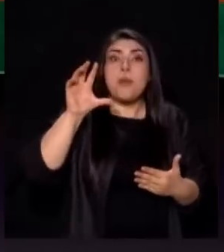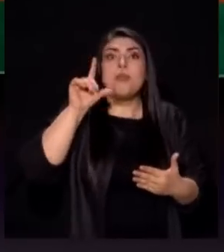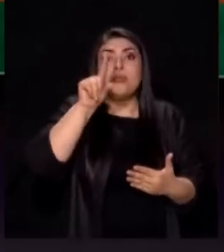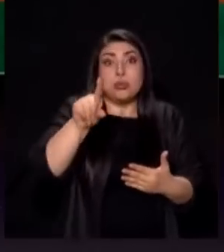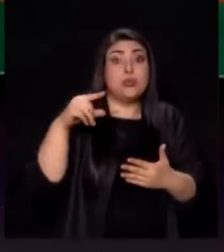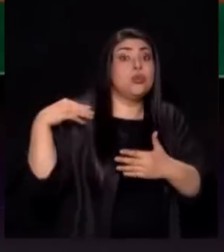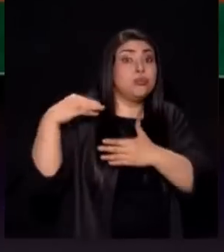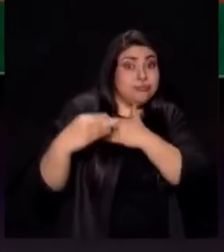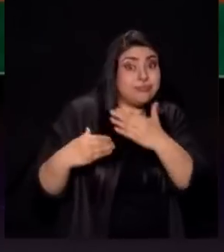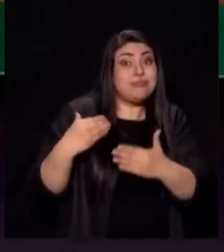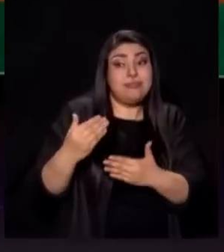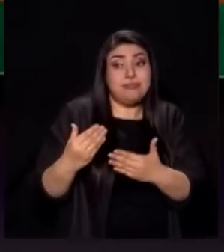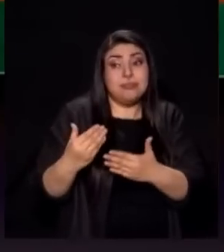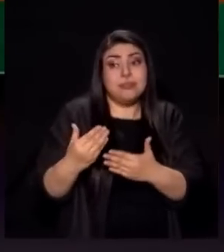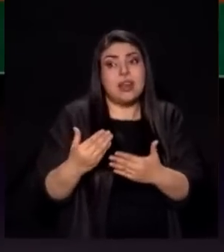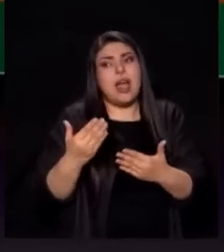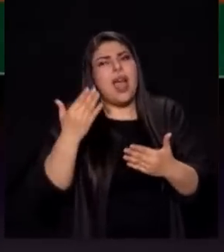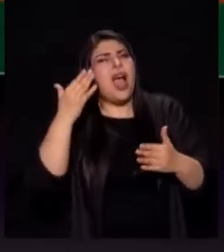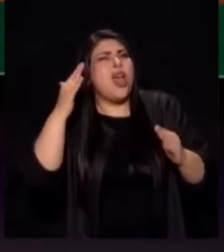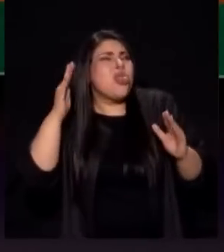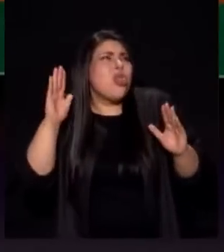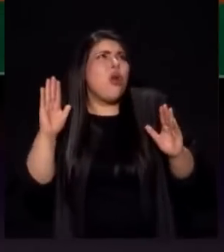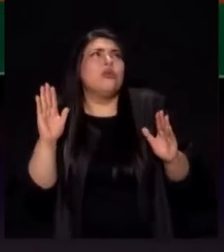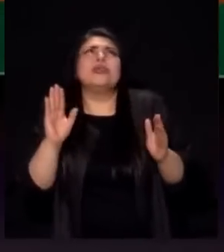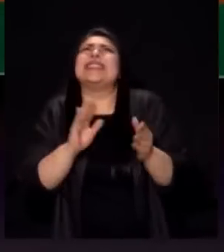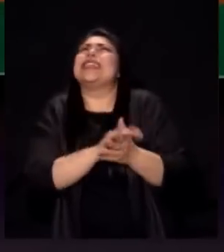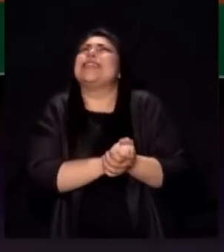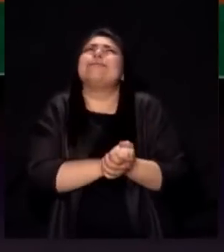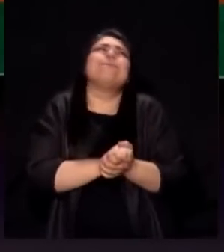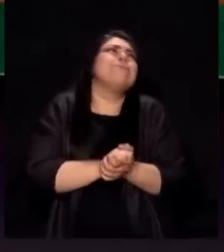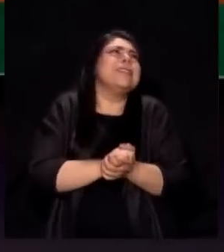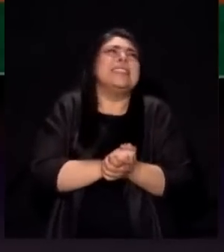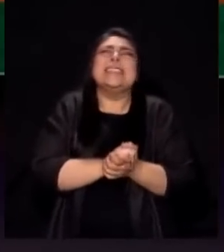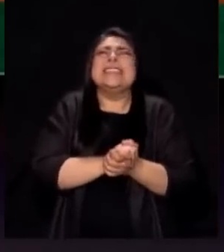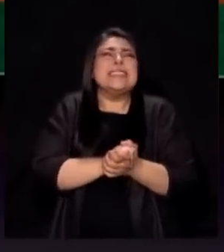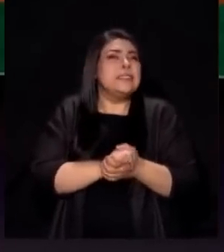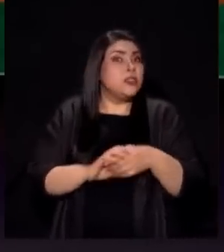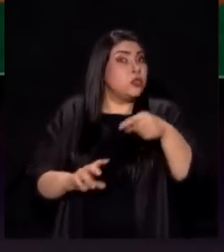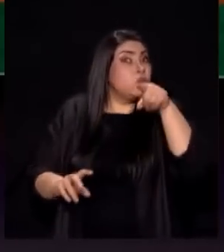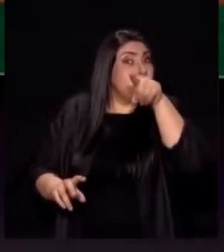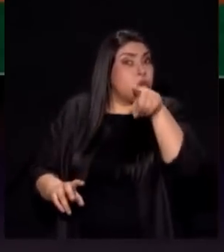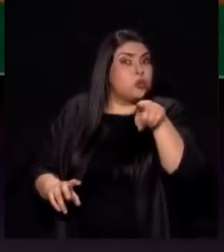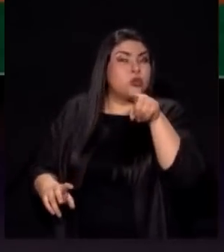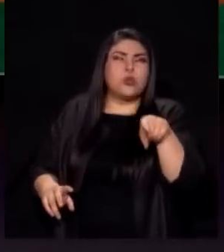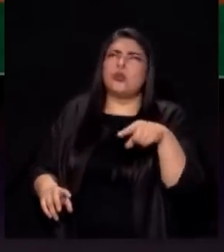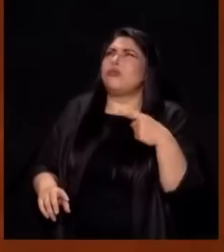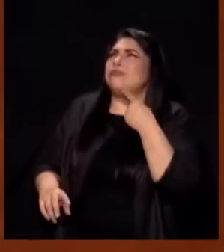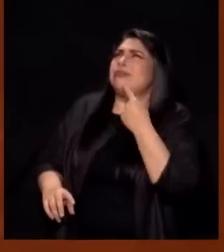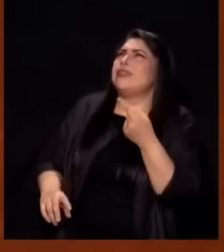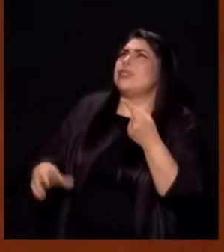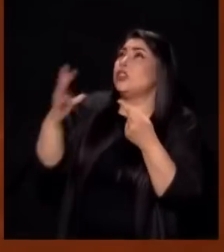No Sé Si A Ti Te Basta Que Dios Haga Una Promesa O Tienes Que Pedir Muchas Otras Cosas Más